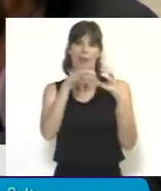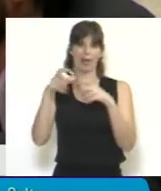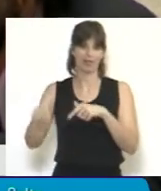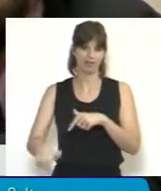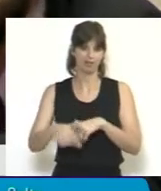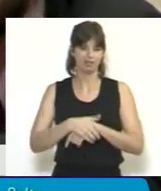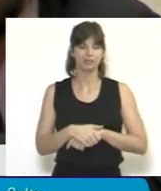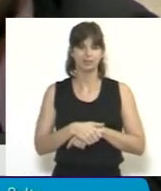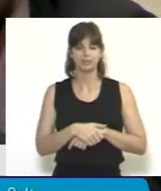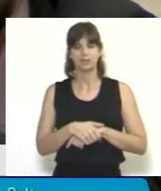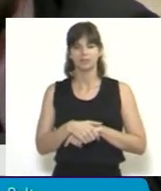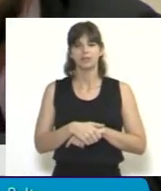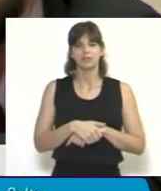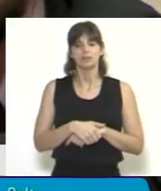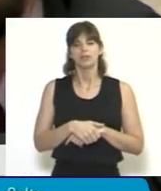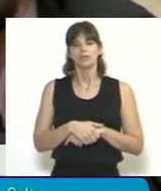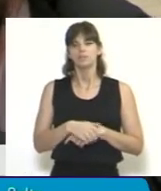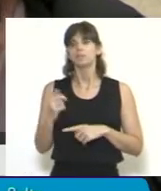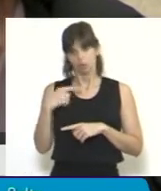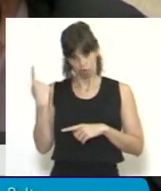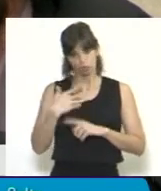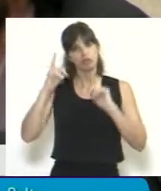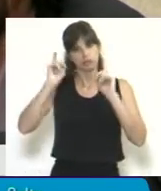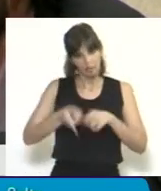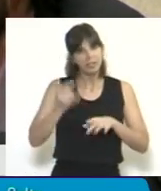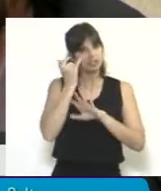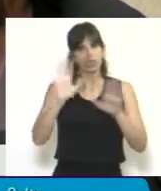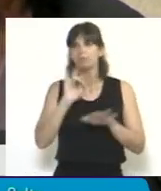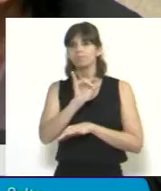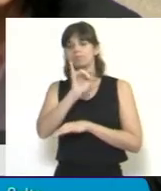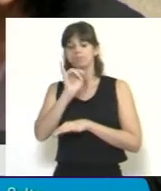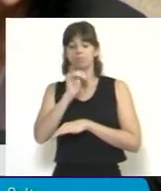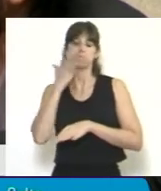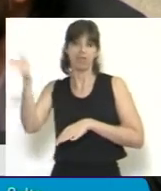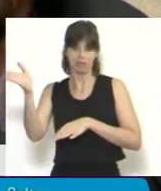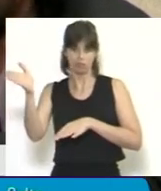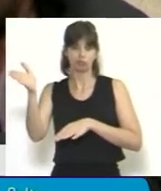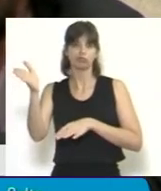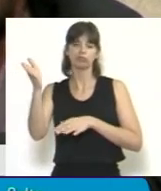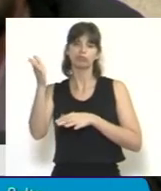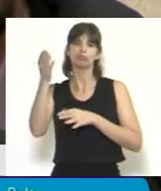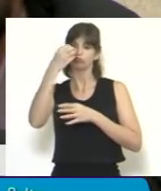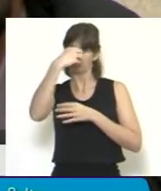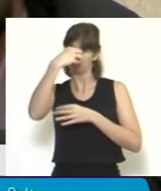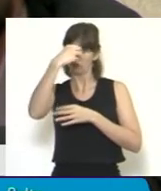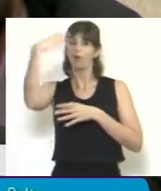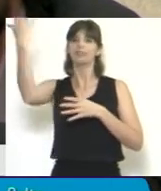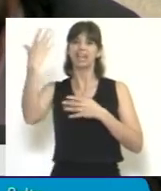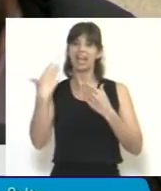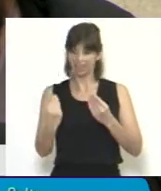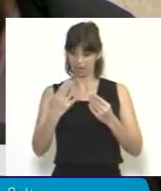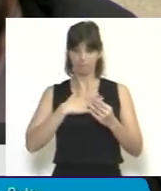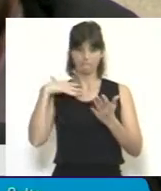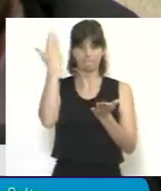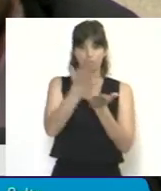Quiero señalar que hemos pedido formalmente que se incluya nuestro proyecto como parte del debate, lo cual fue